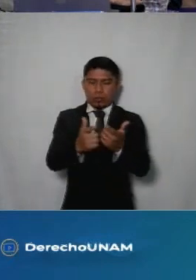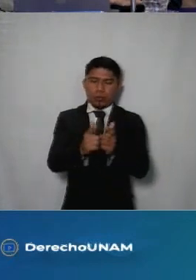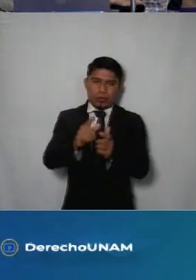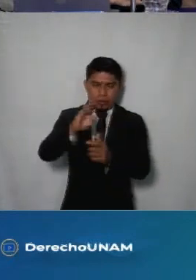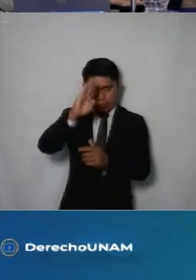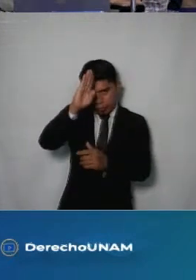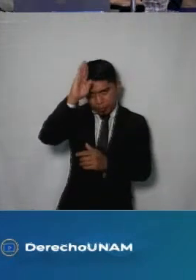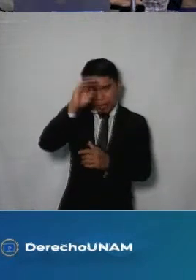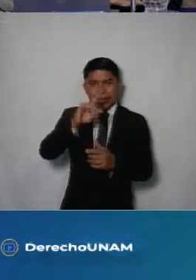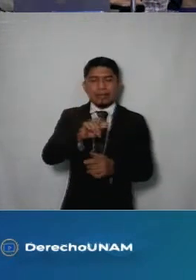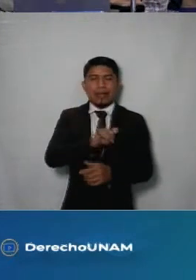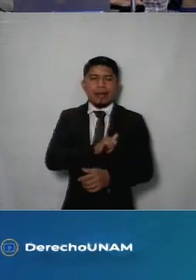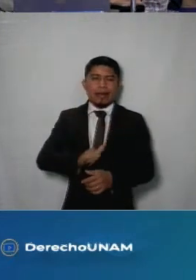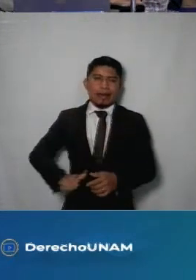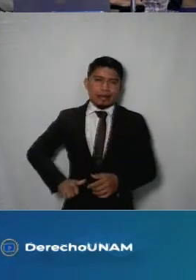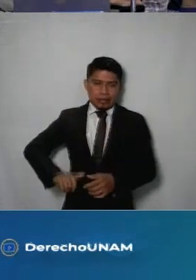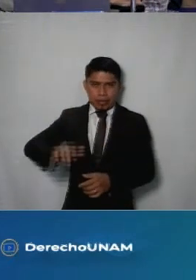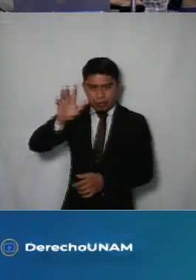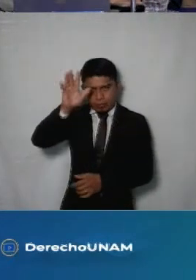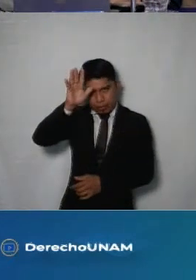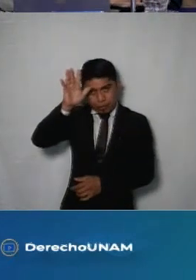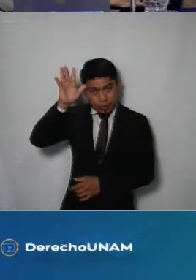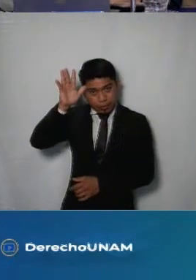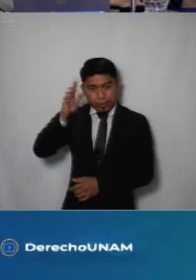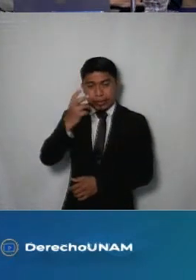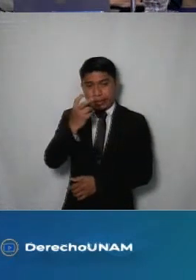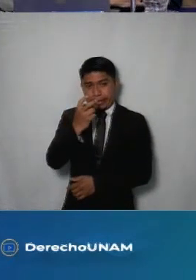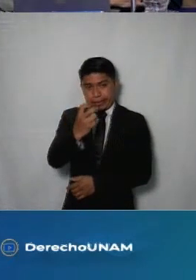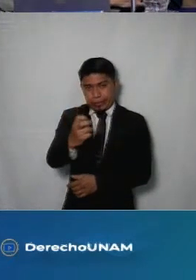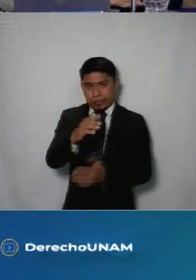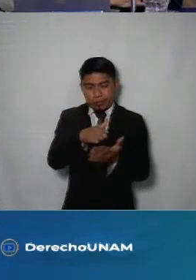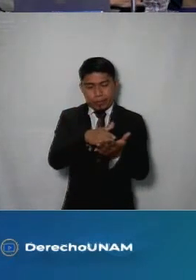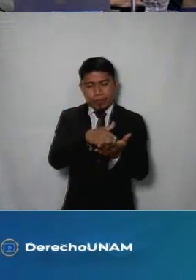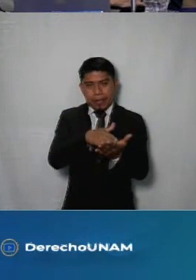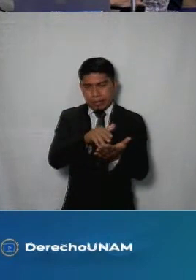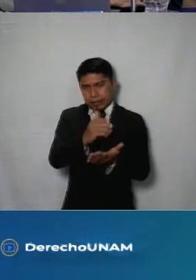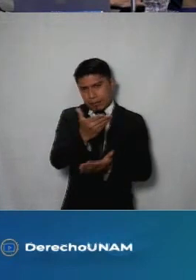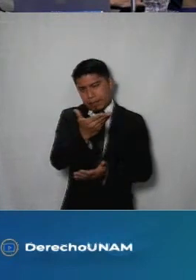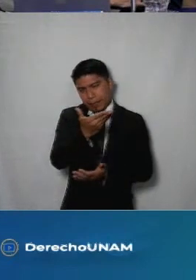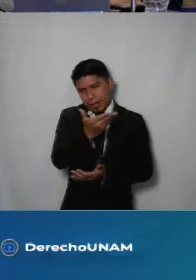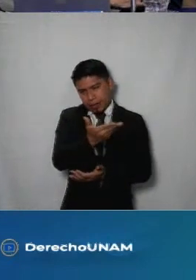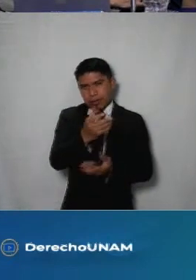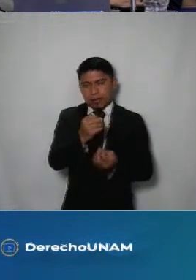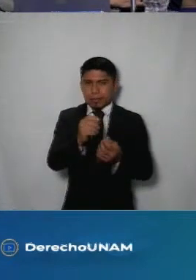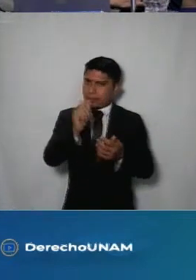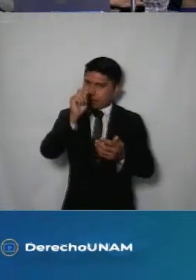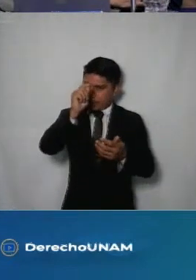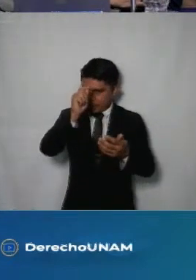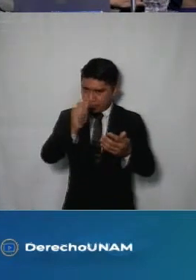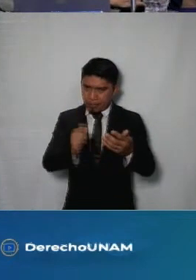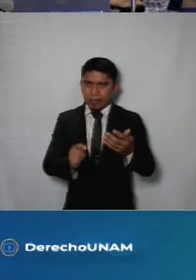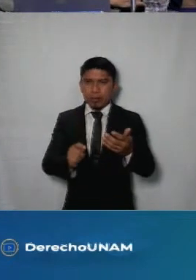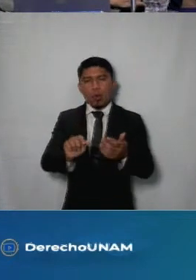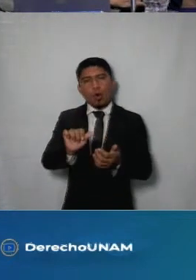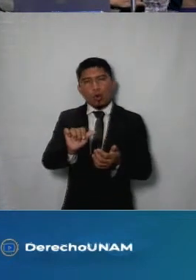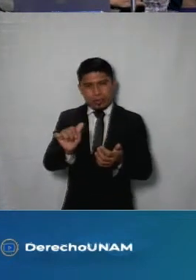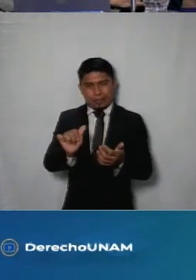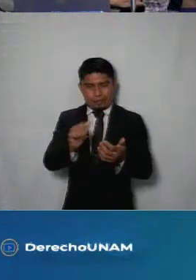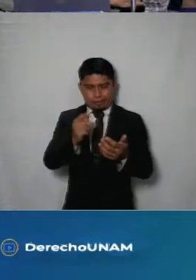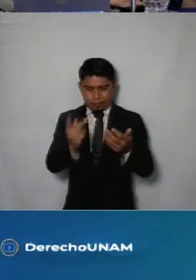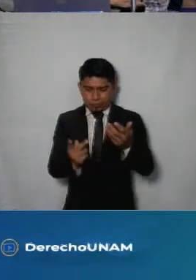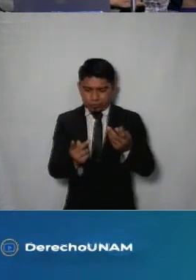estación de bomberos en particular que está en la Alcaldía Cuauhtémoc y entre esos documentos que pide o puntos a solicitar